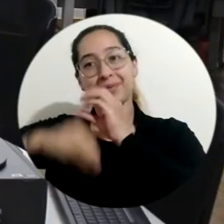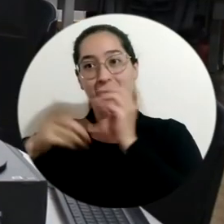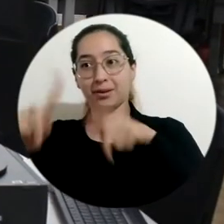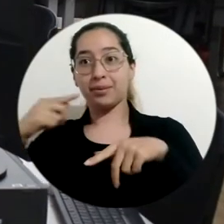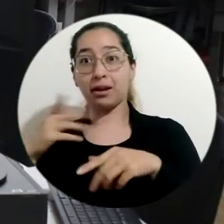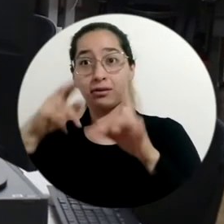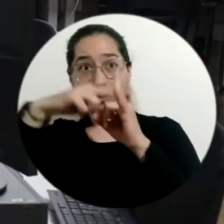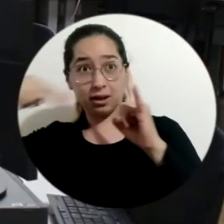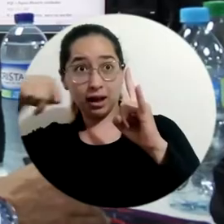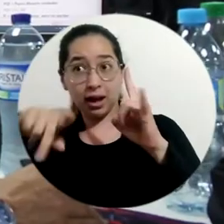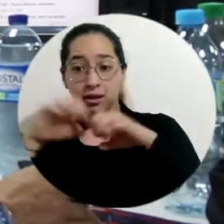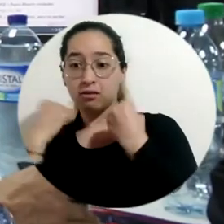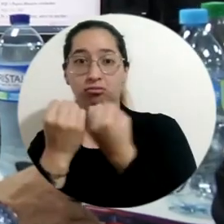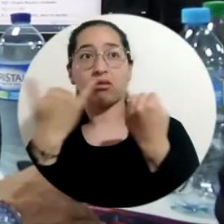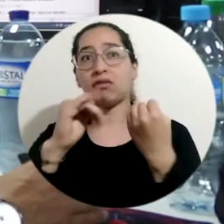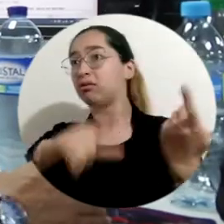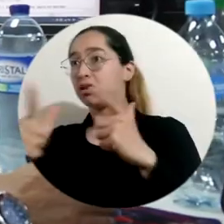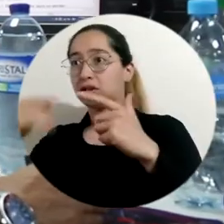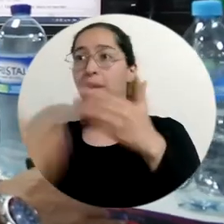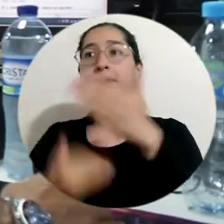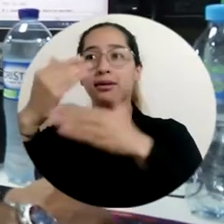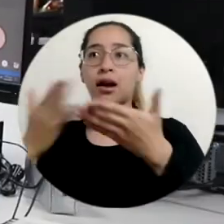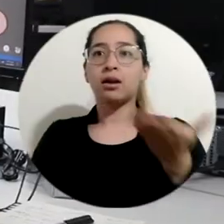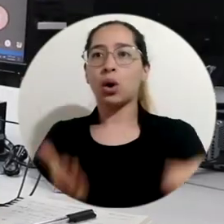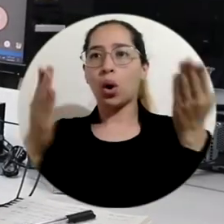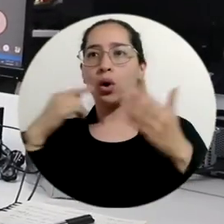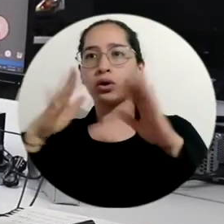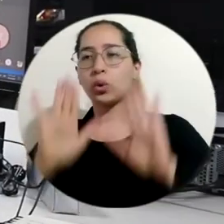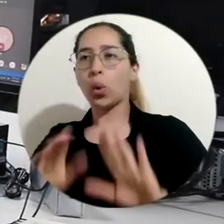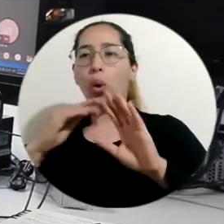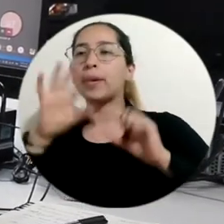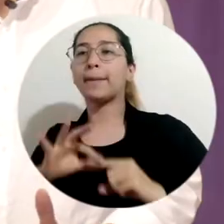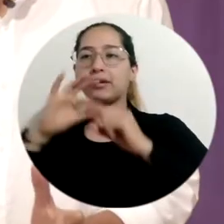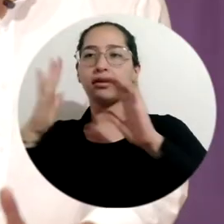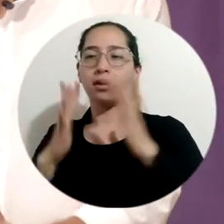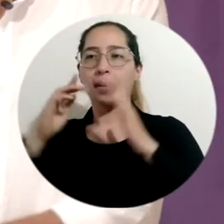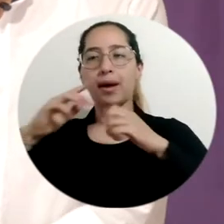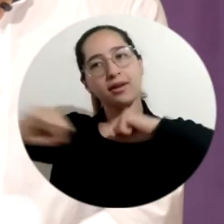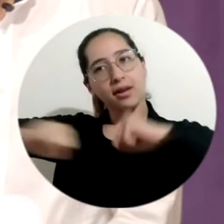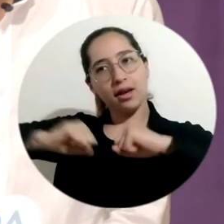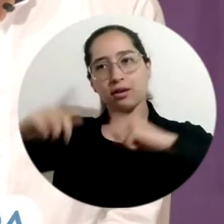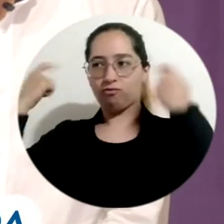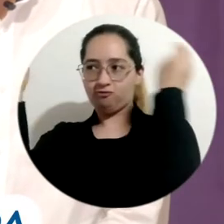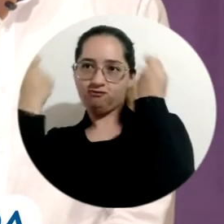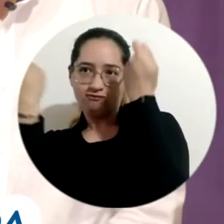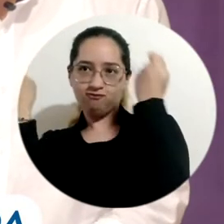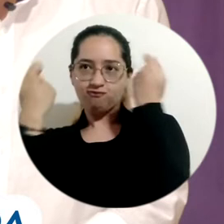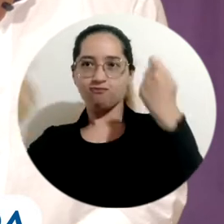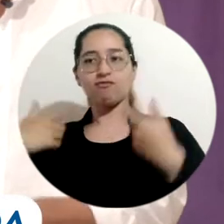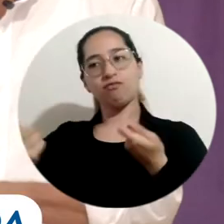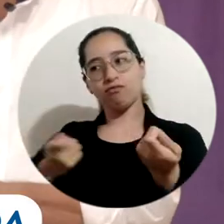Mater también están dispuestas para iniciar una nueva cohorte de la Especialización en Gerencia de Mercadeo. Un programa de Gerencia de Mercadeo